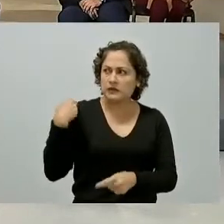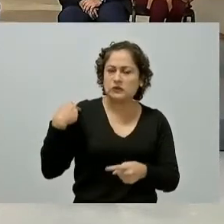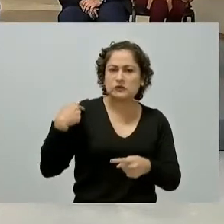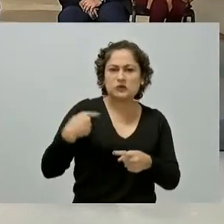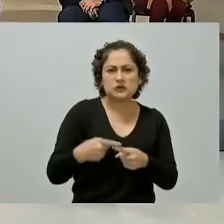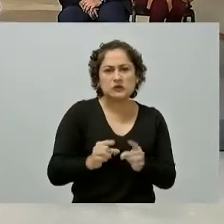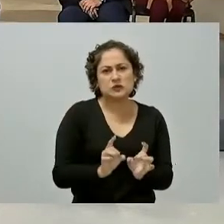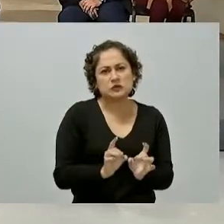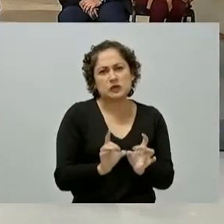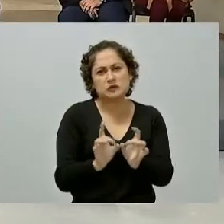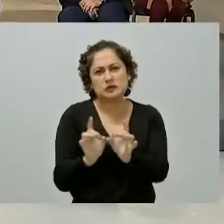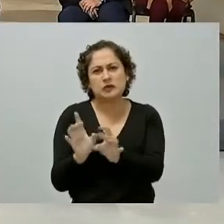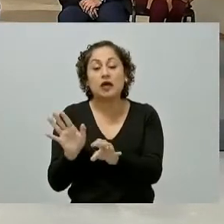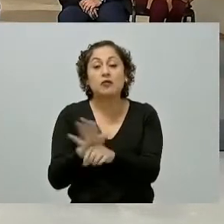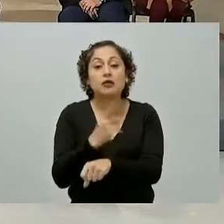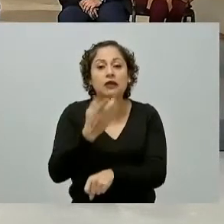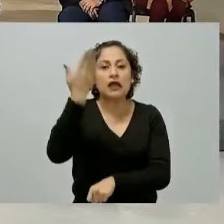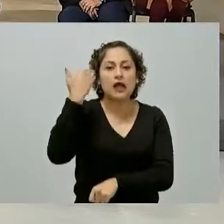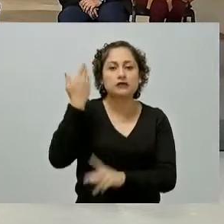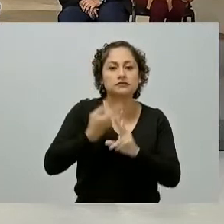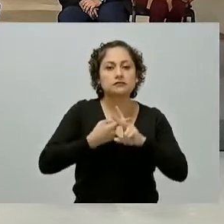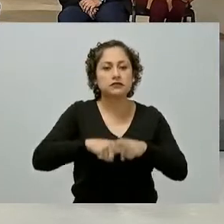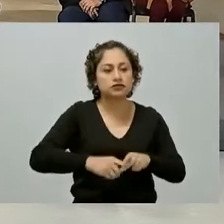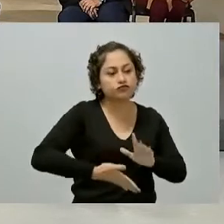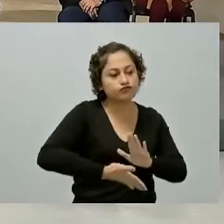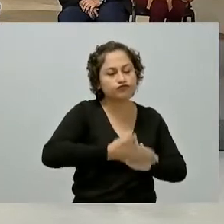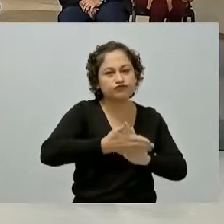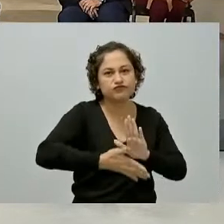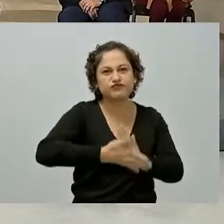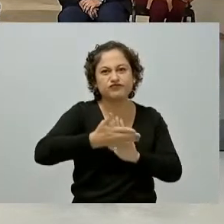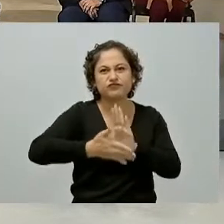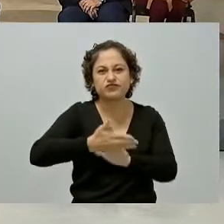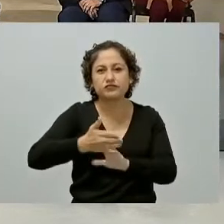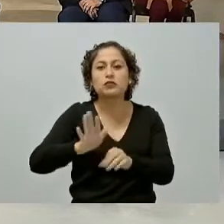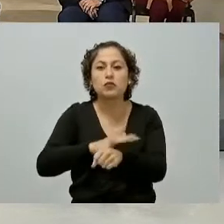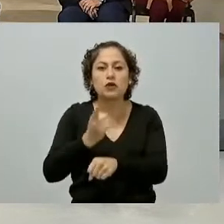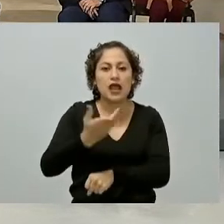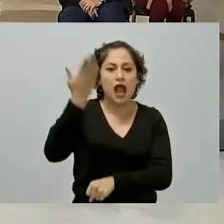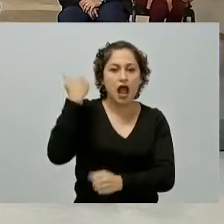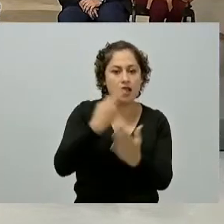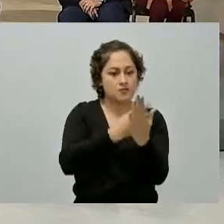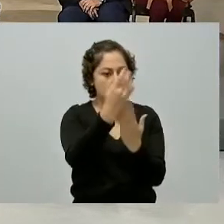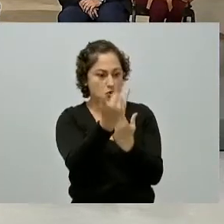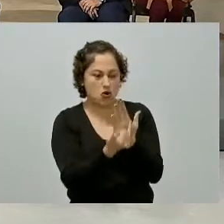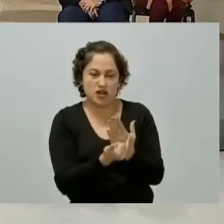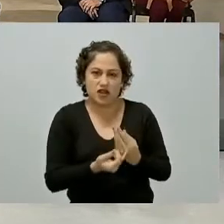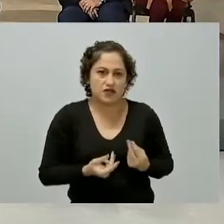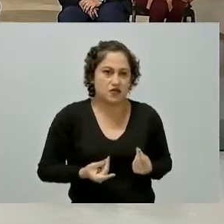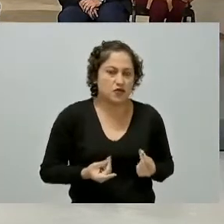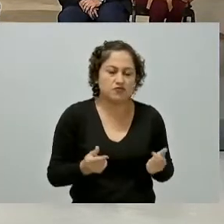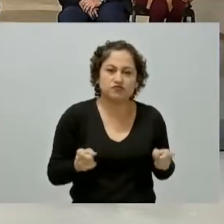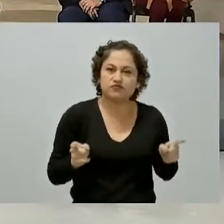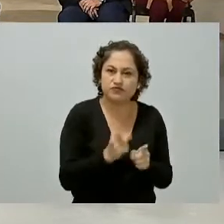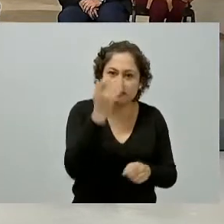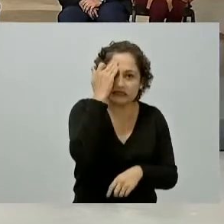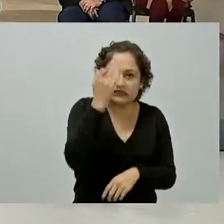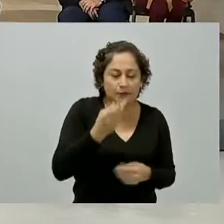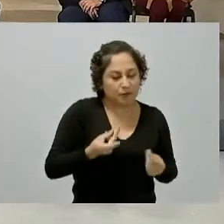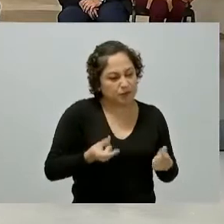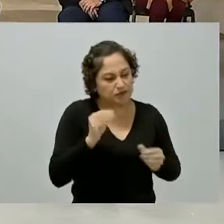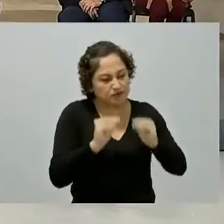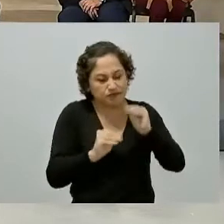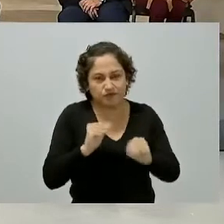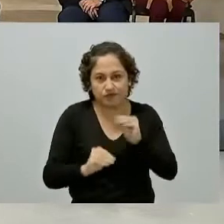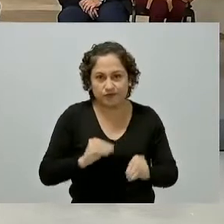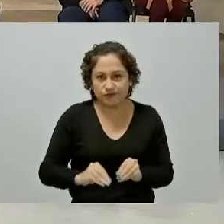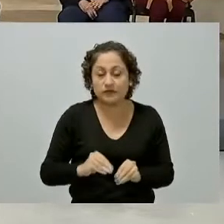del inicio de los trabajos de construcción con un proyecto elaborado en un plazo demasiado corto y sin contar